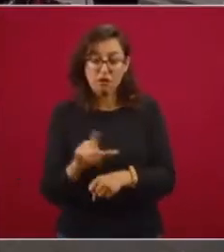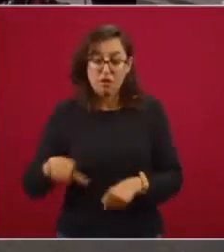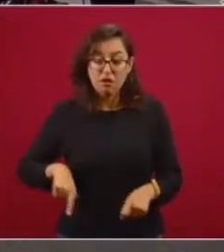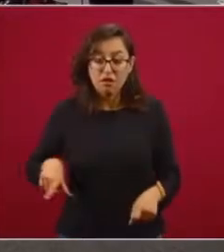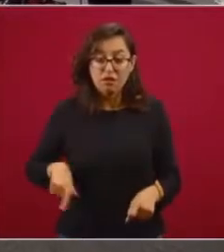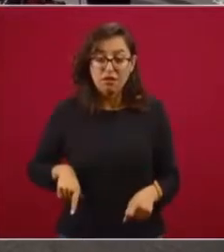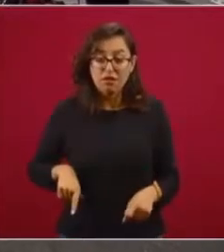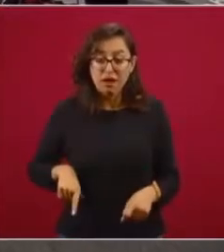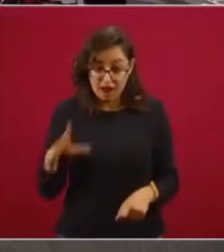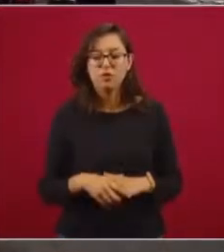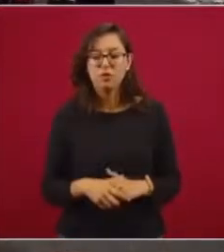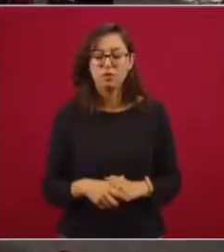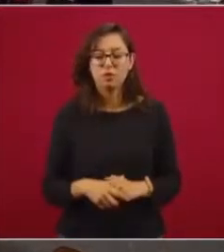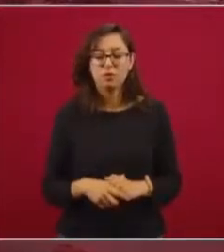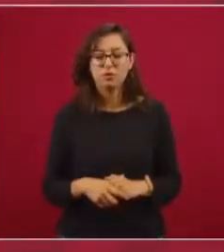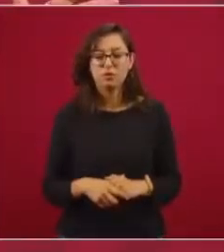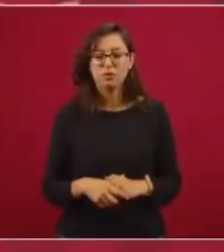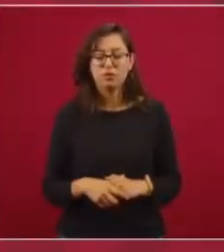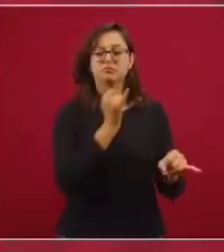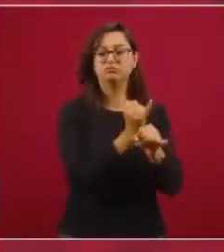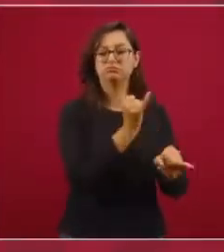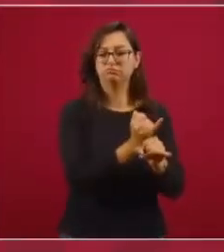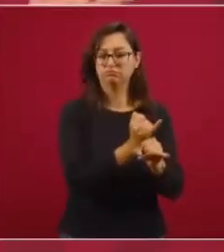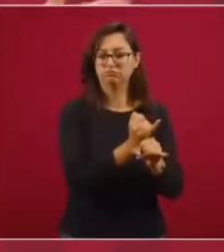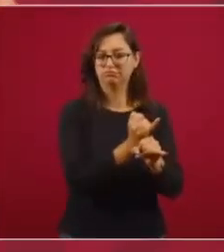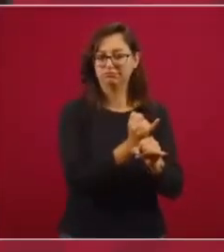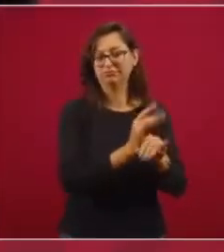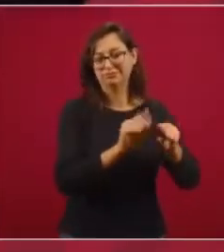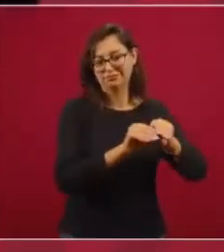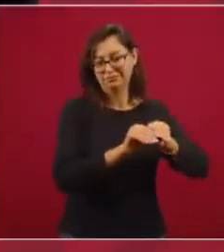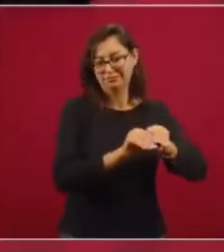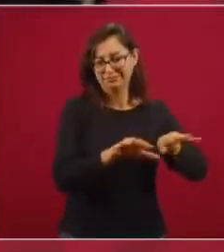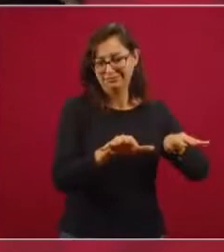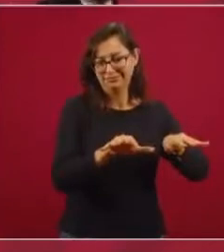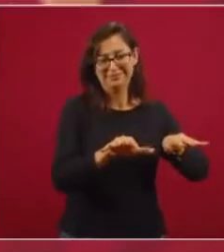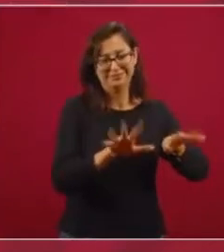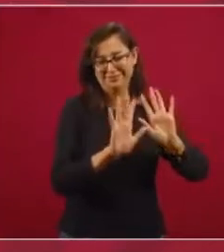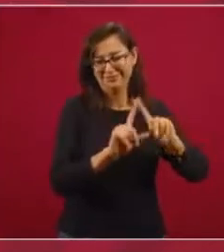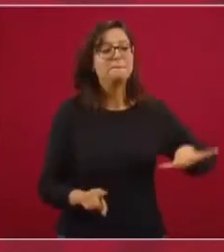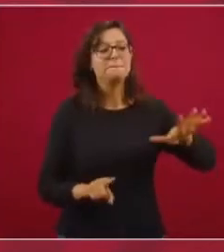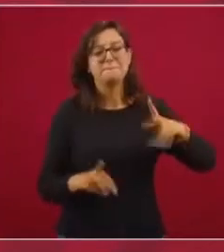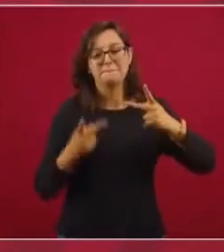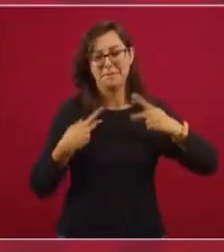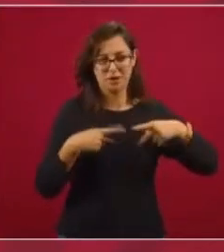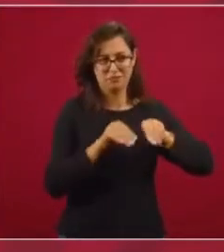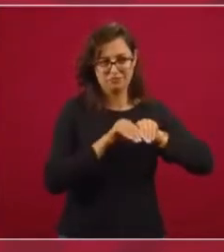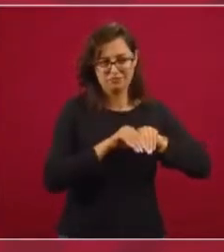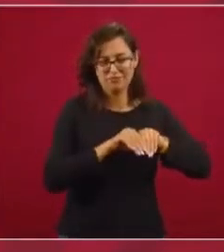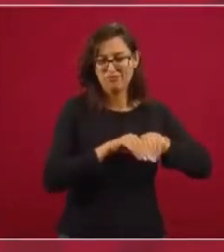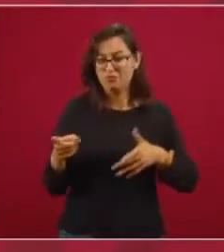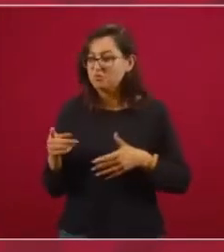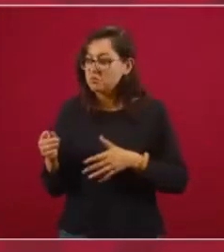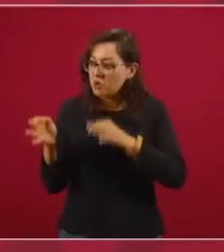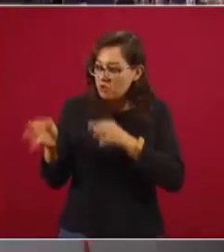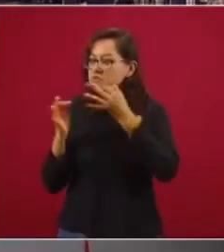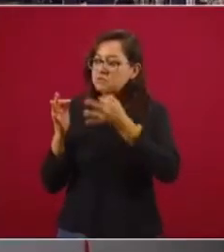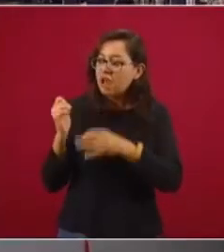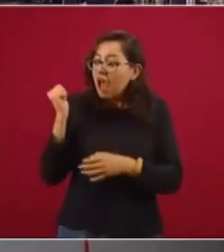haciendo? Ahí se los dejo de tarea. En redes sociales, sí, benditas redes sociales, pero a veces la gente, esos son los ciudadanos. No hay,